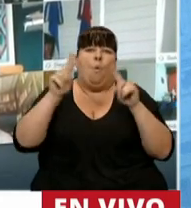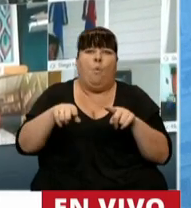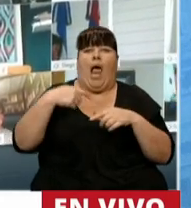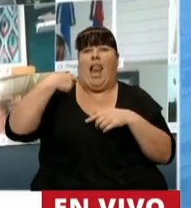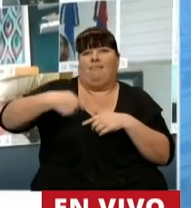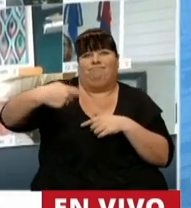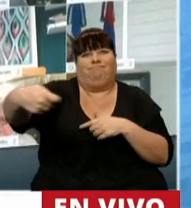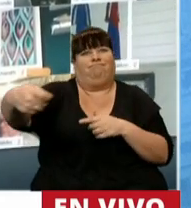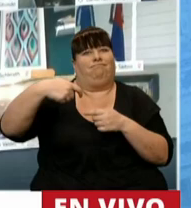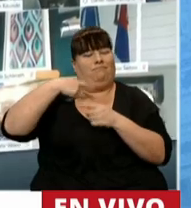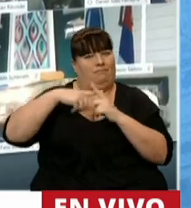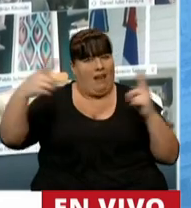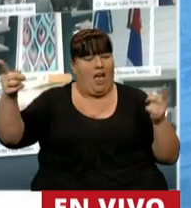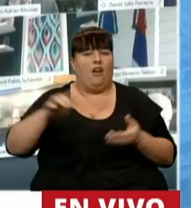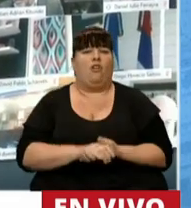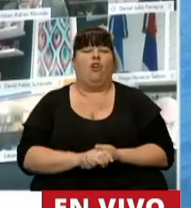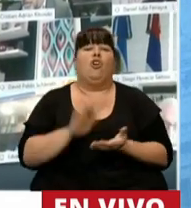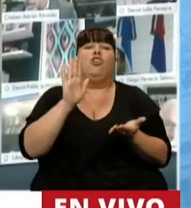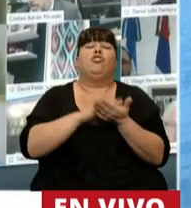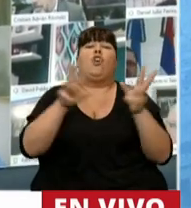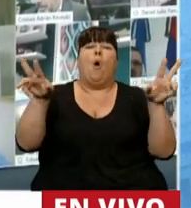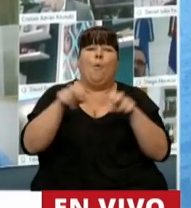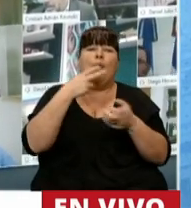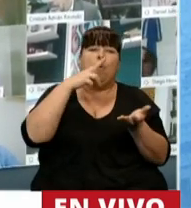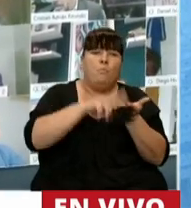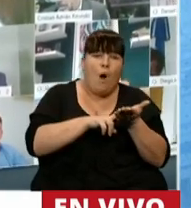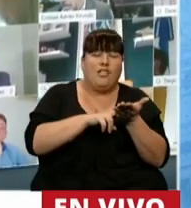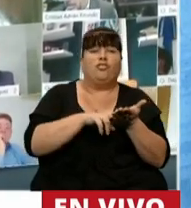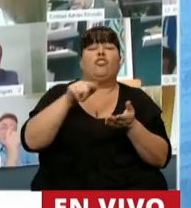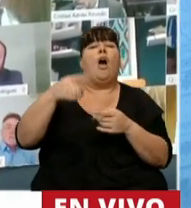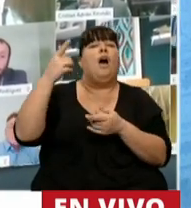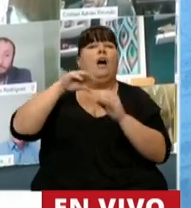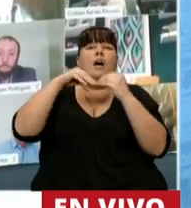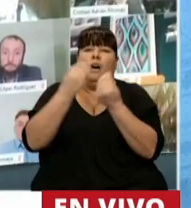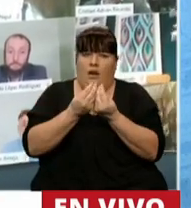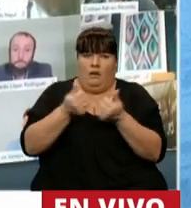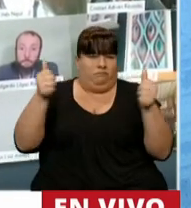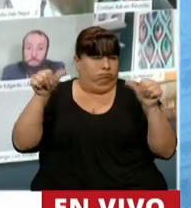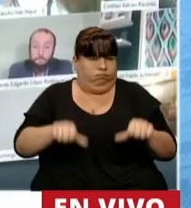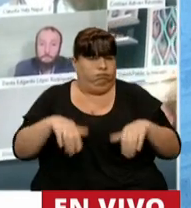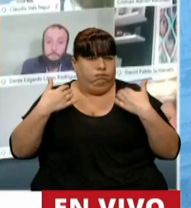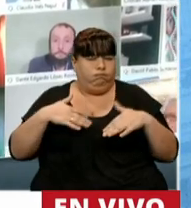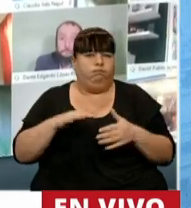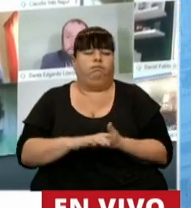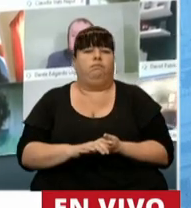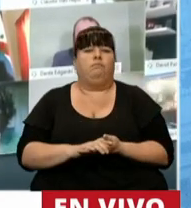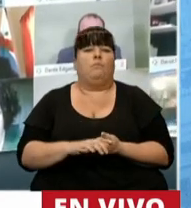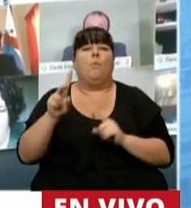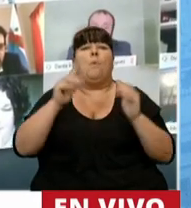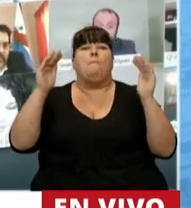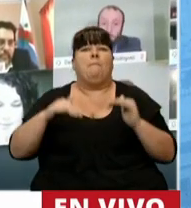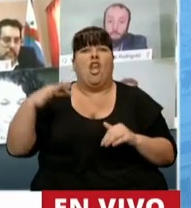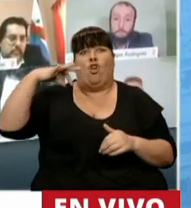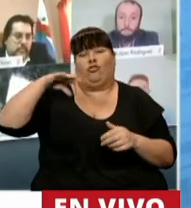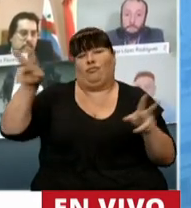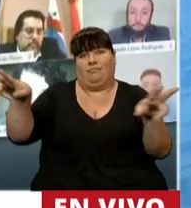sostenibilidad. En materia fiscal, porque las cuentas recibidas acusan una debilidad extrema, dada la reducción de los